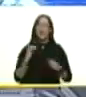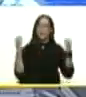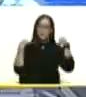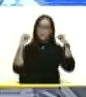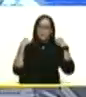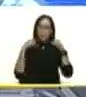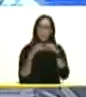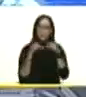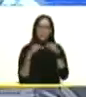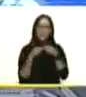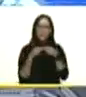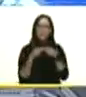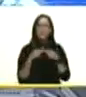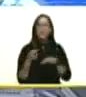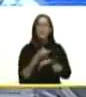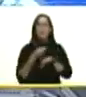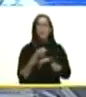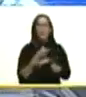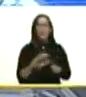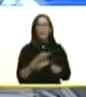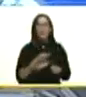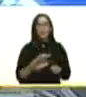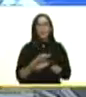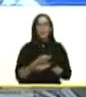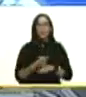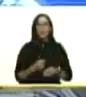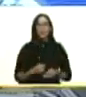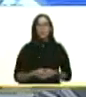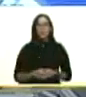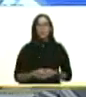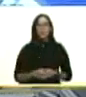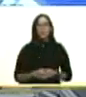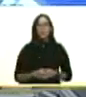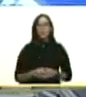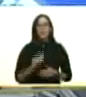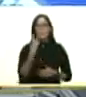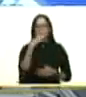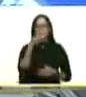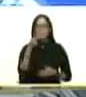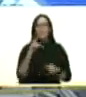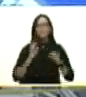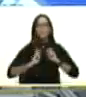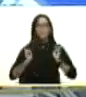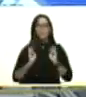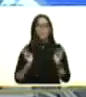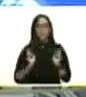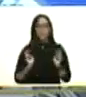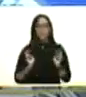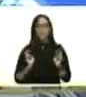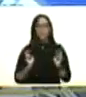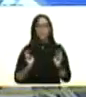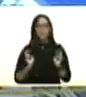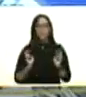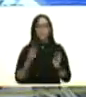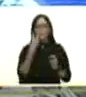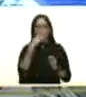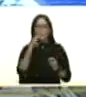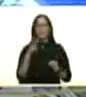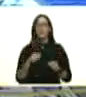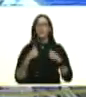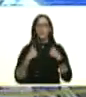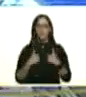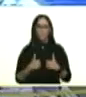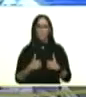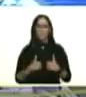gobernadores gobernadora visualizar el tema visualizarlo bien